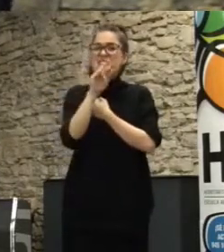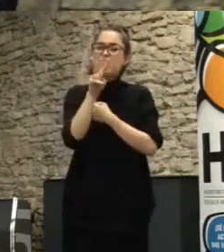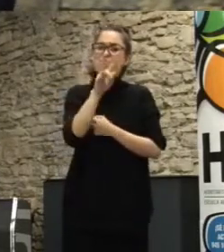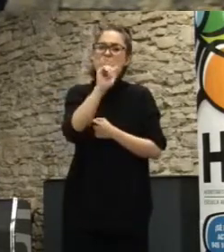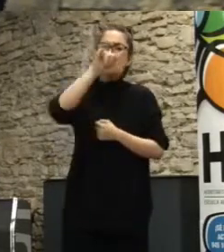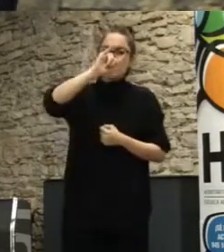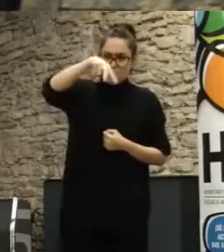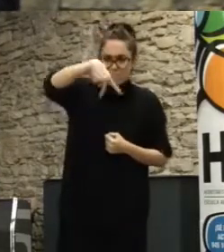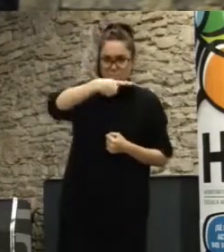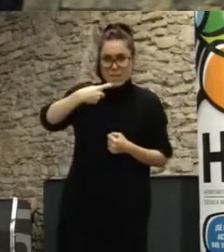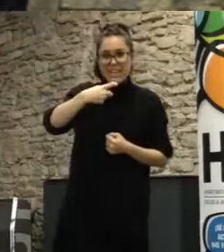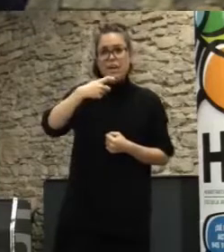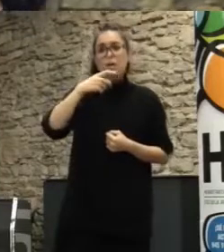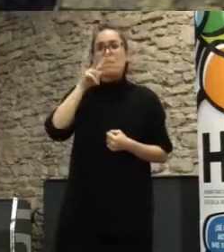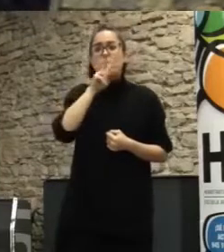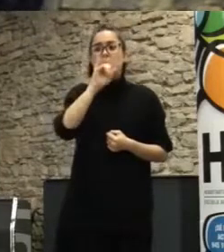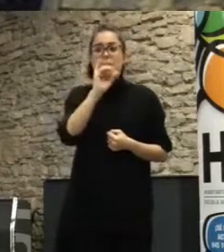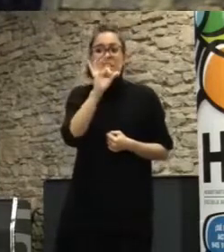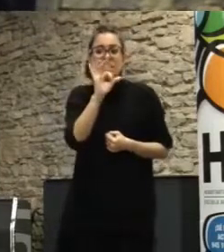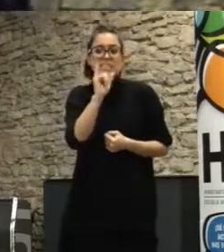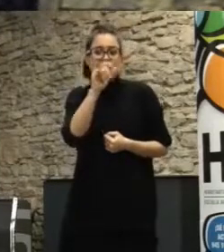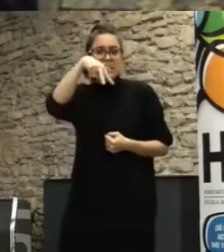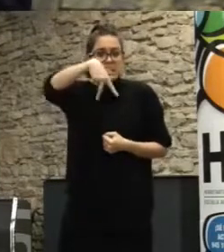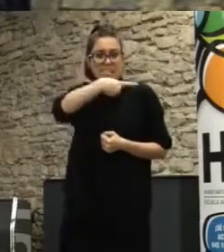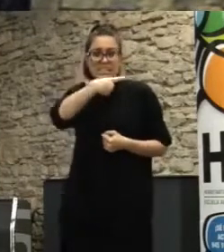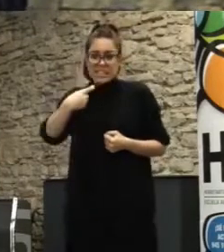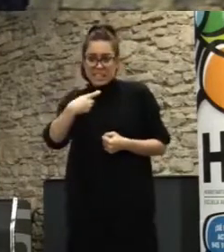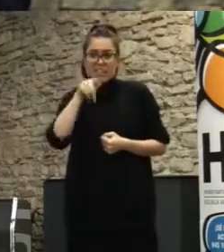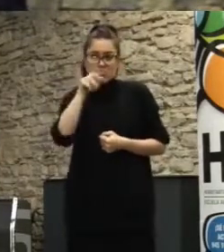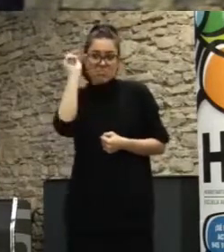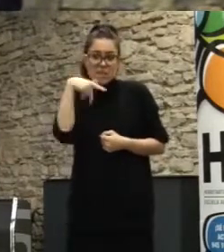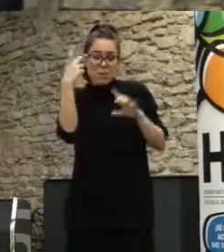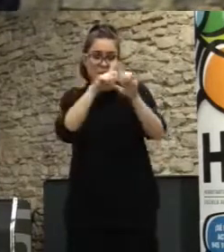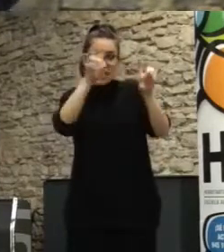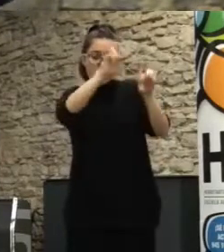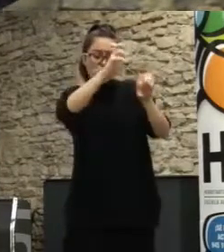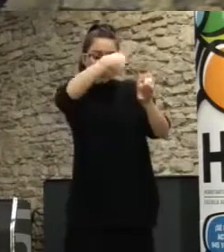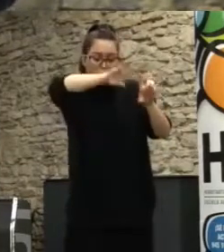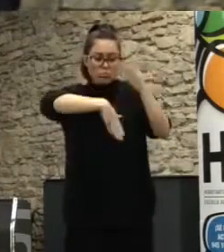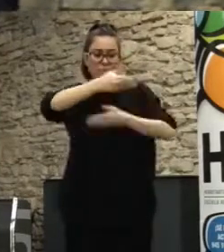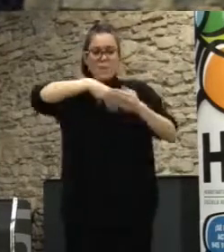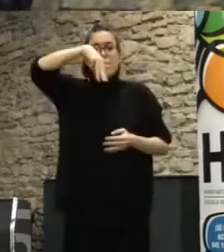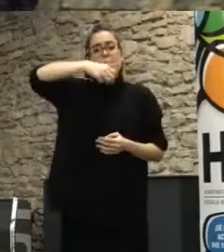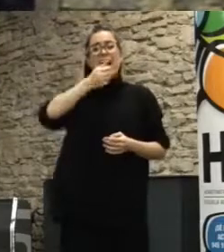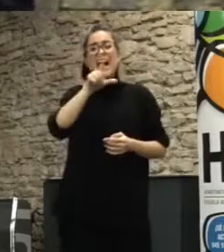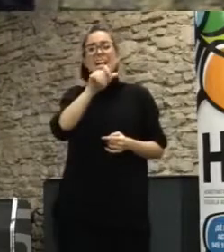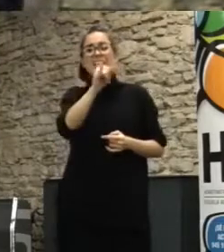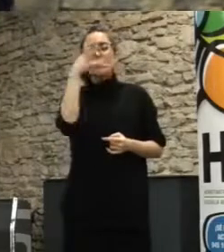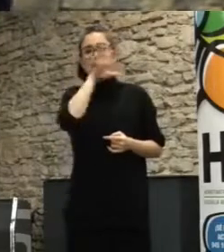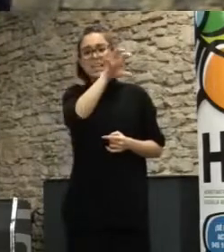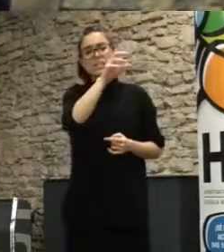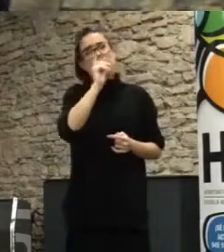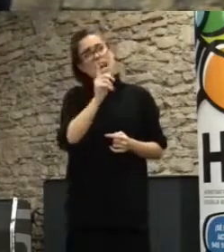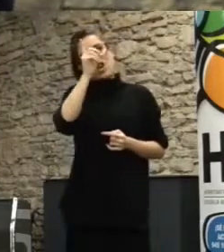tiene que ver con impresoras 3D y bricolaje de barrio sobre todo entre Senegal Mali es más el norte de África